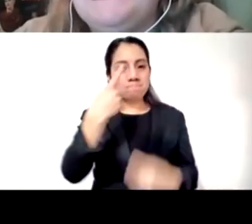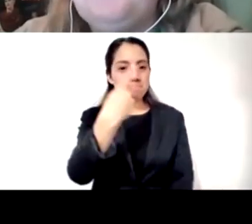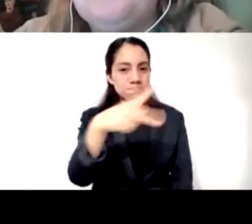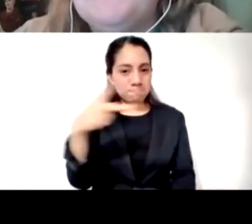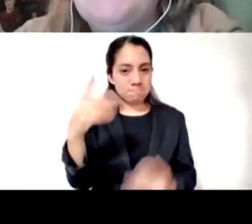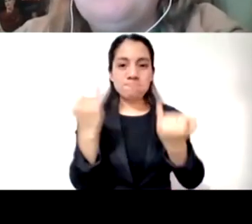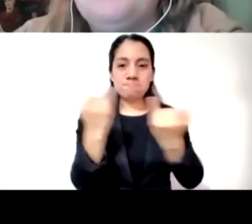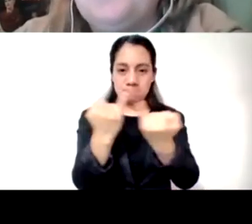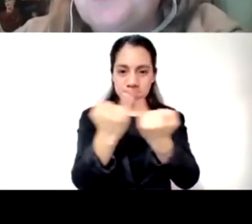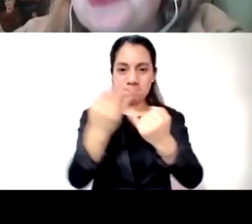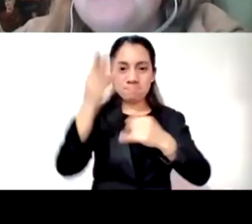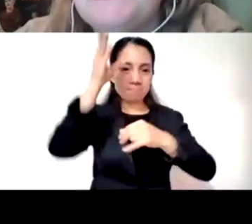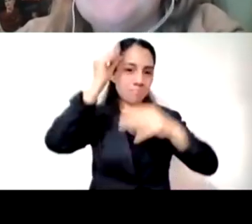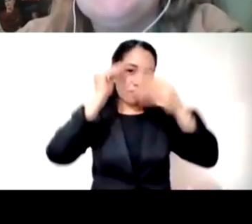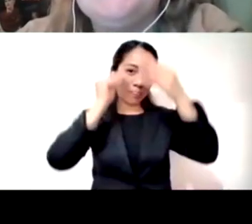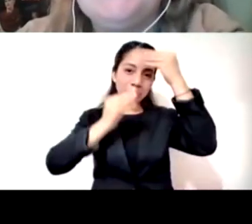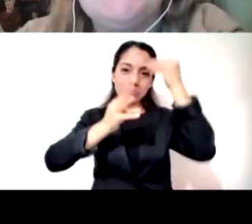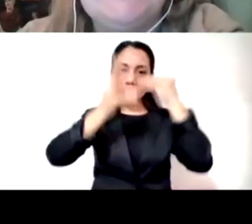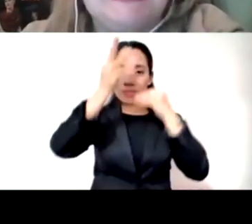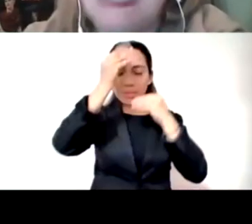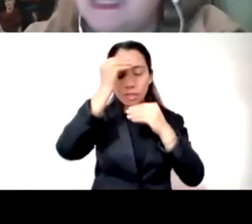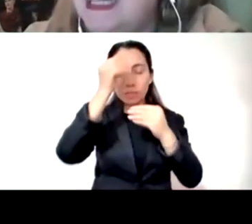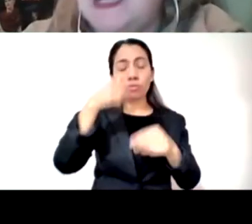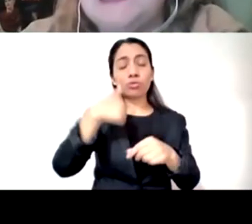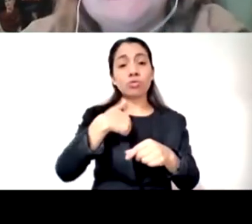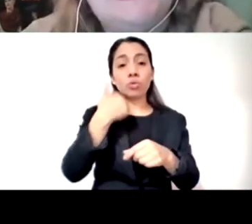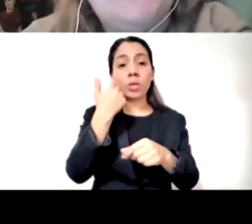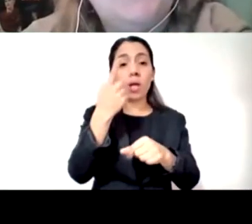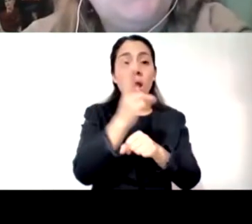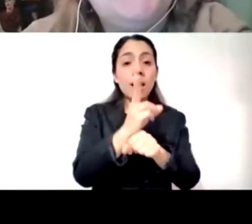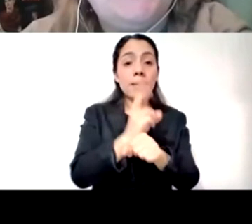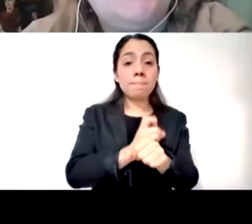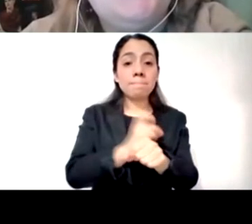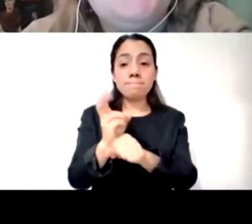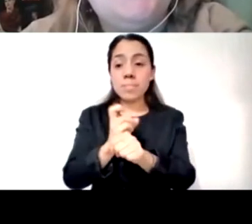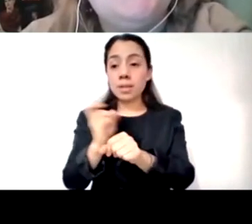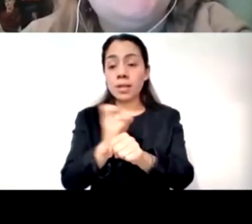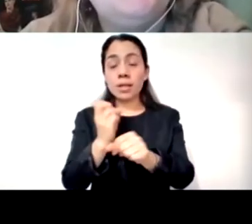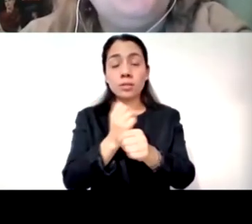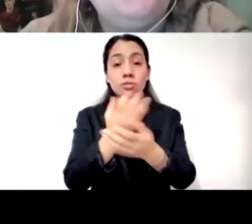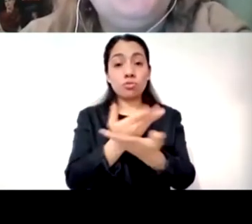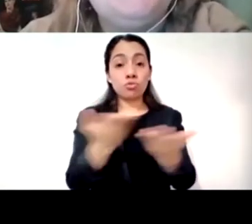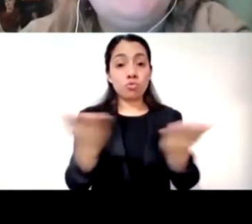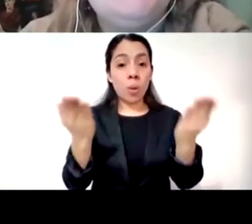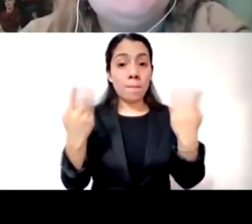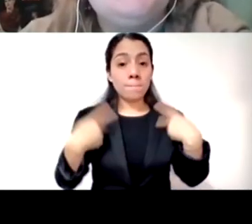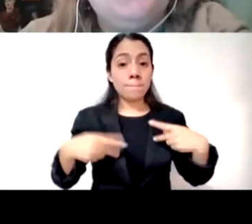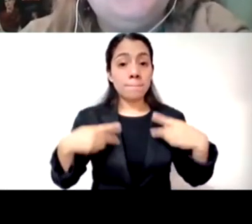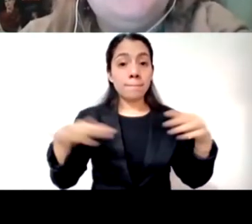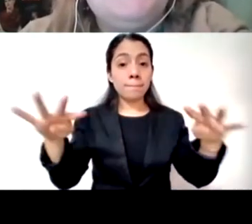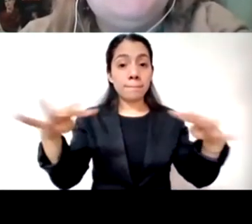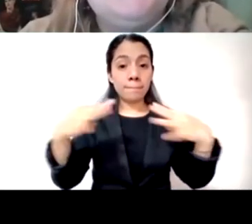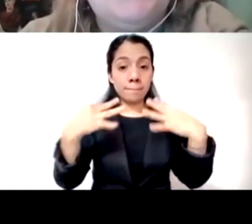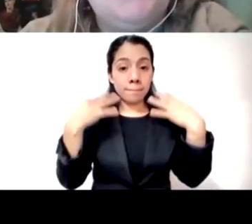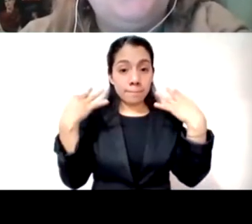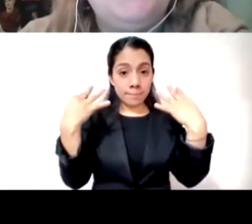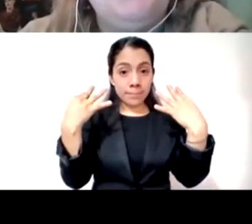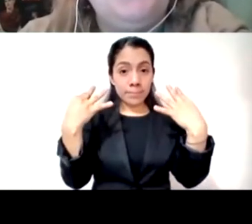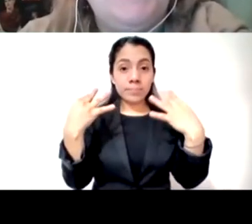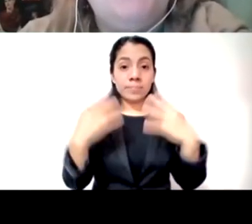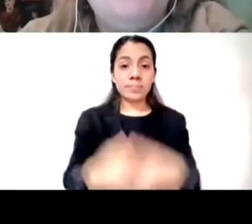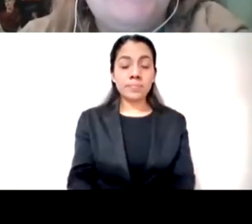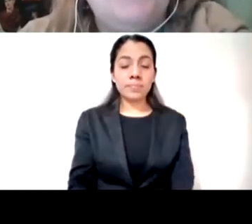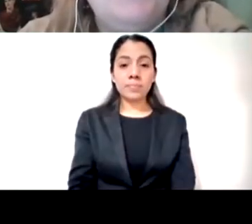única una invitación que quisiera hacer a todos aquellos que nos escuchan es justamente sobre lo